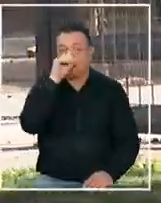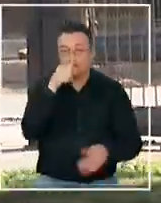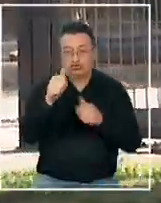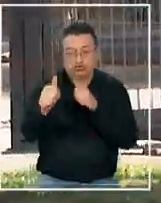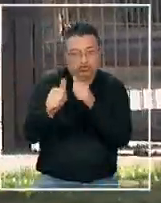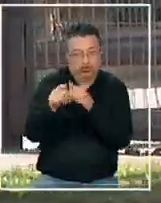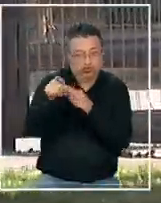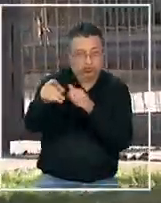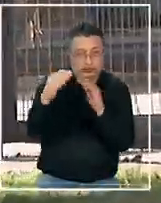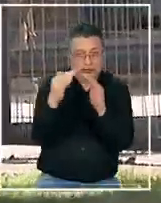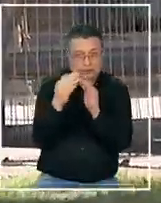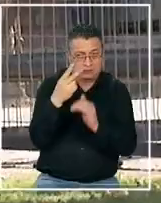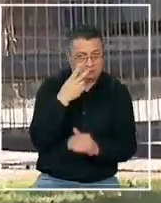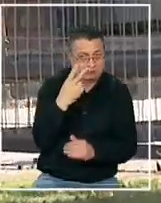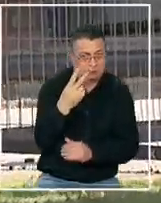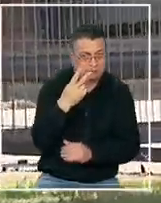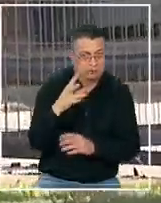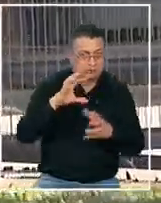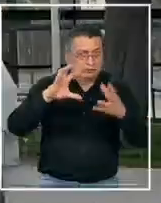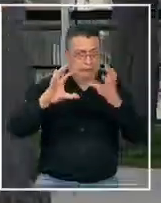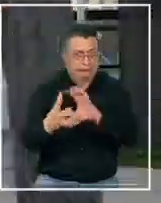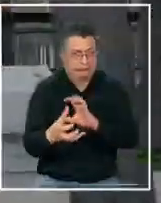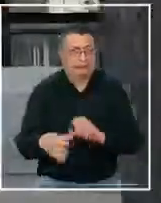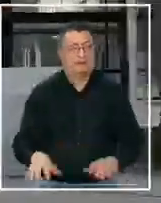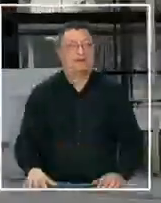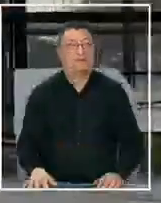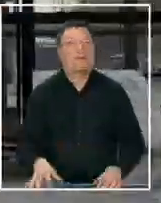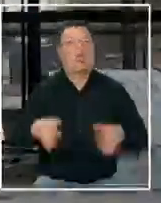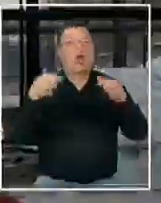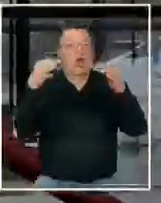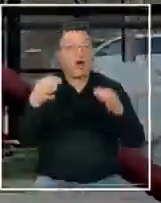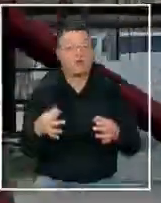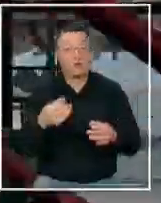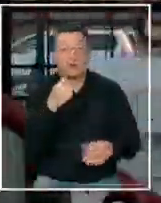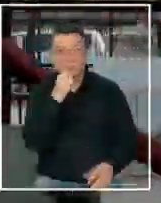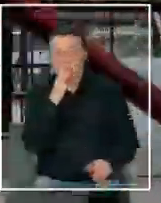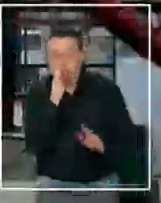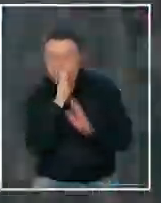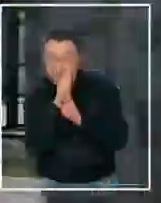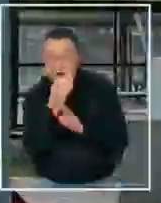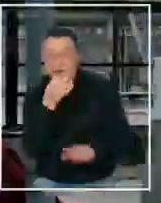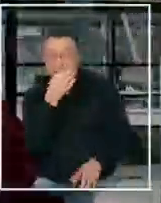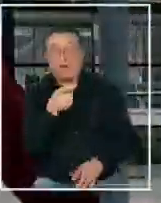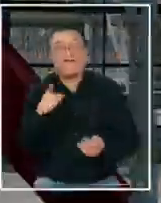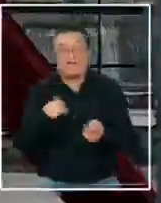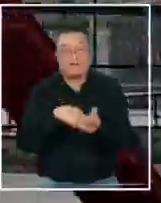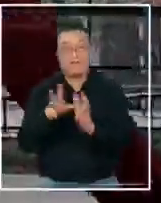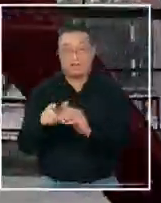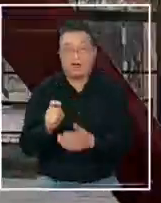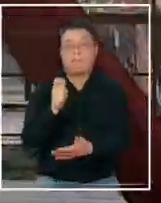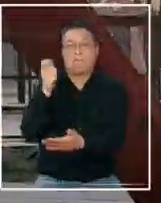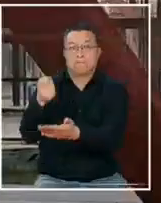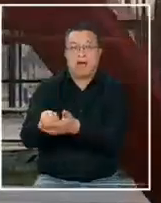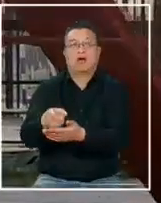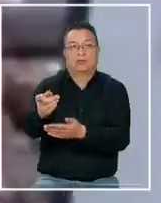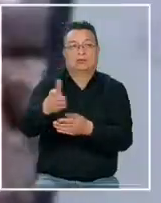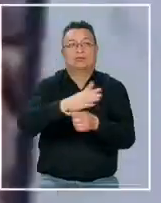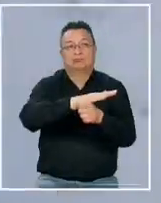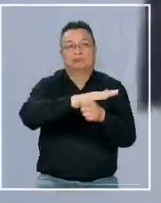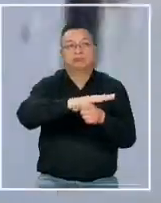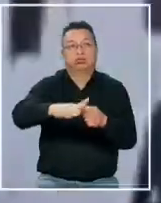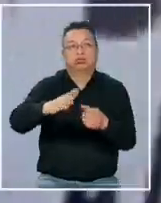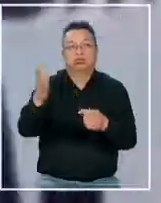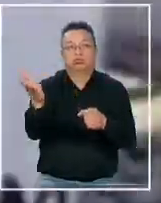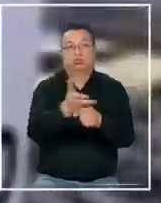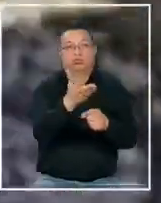metros de sus casas. Nos confirman fuera de cámara que la propia familia pagó para desaparecer lo